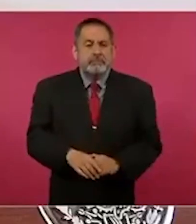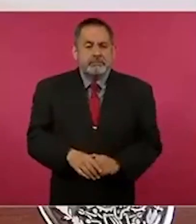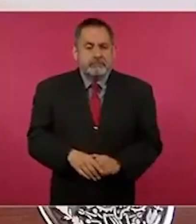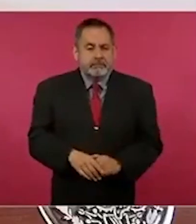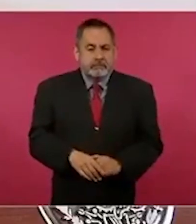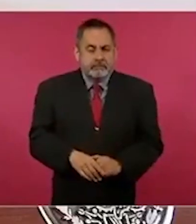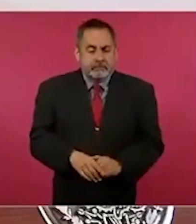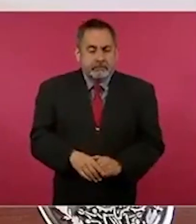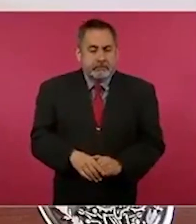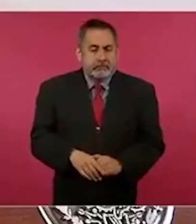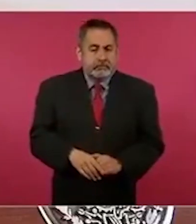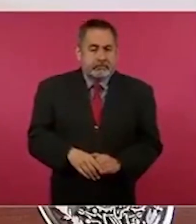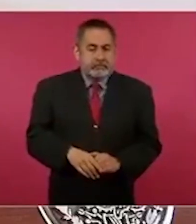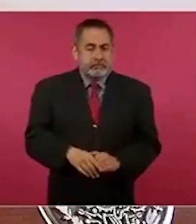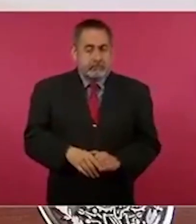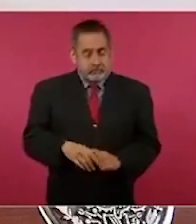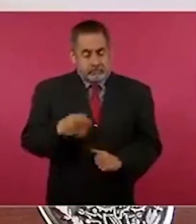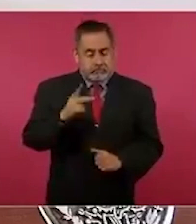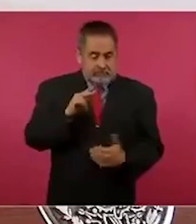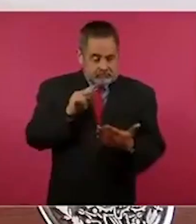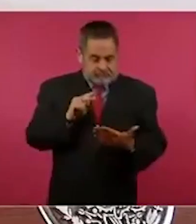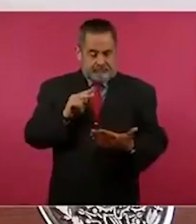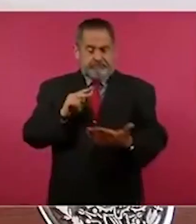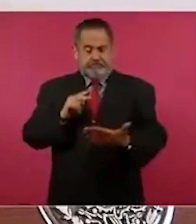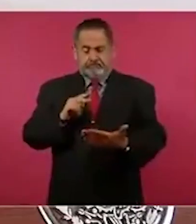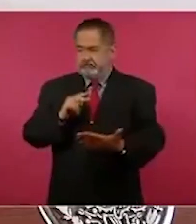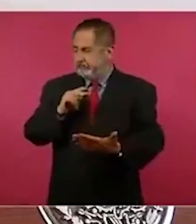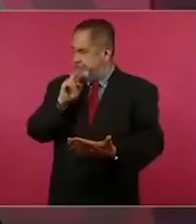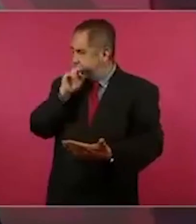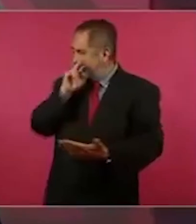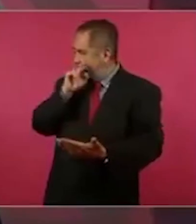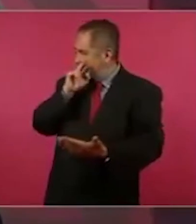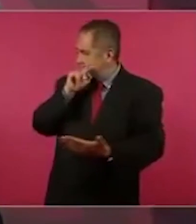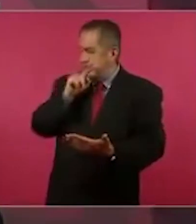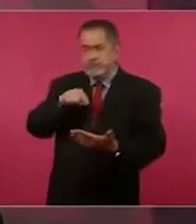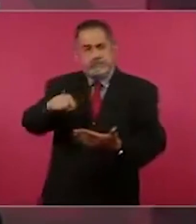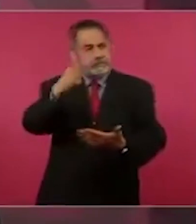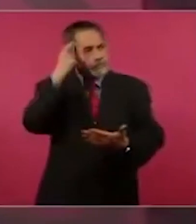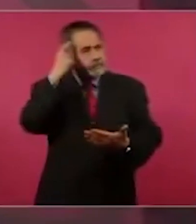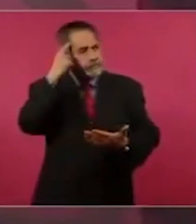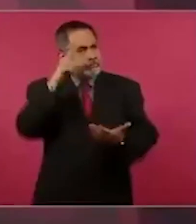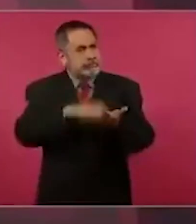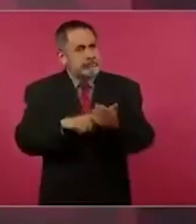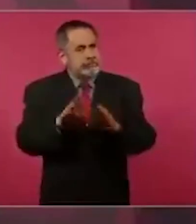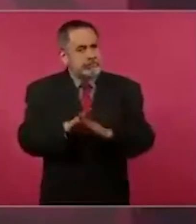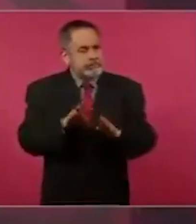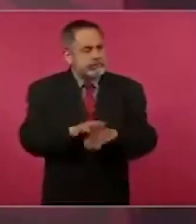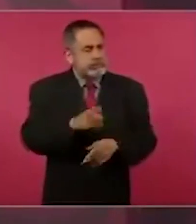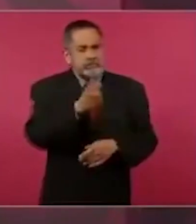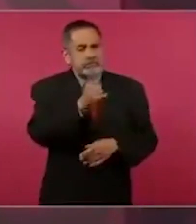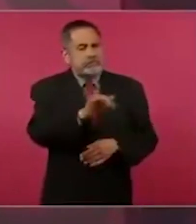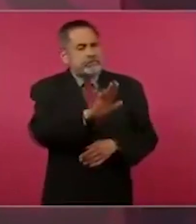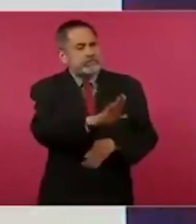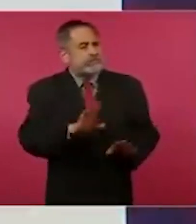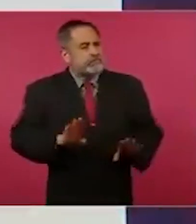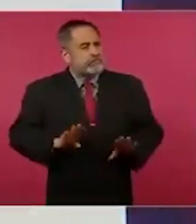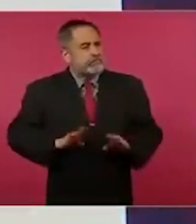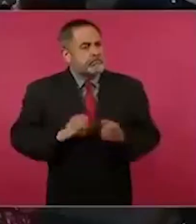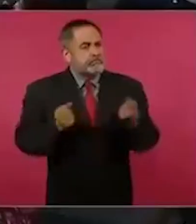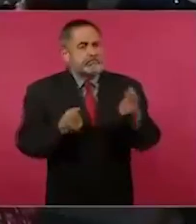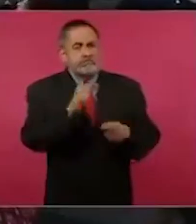Pero sí me preocupa actitudes de gente